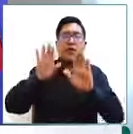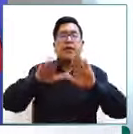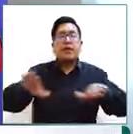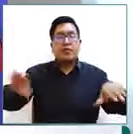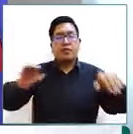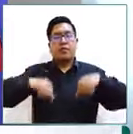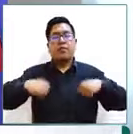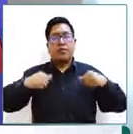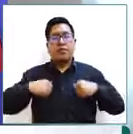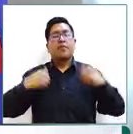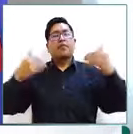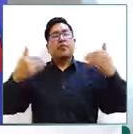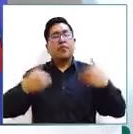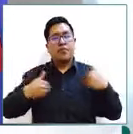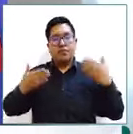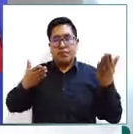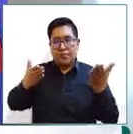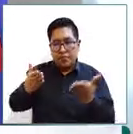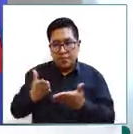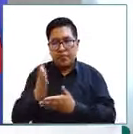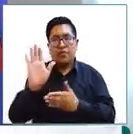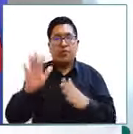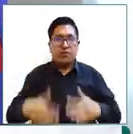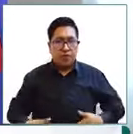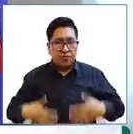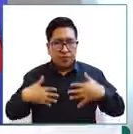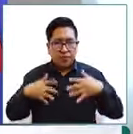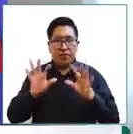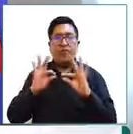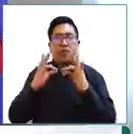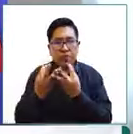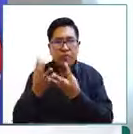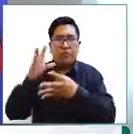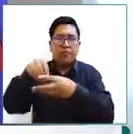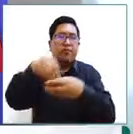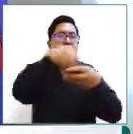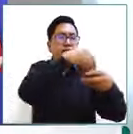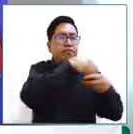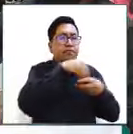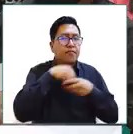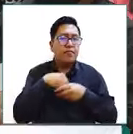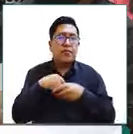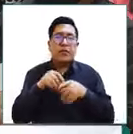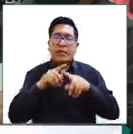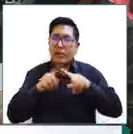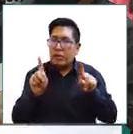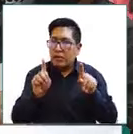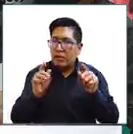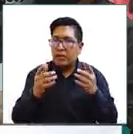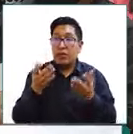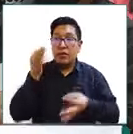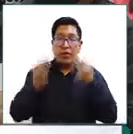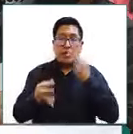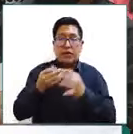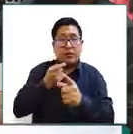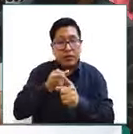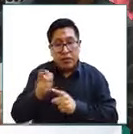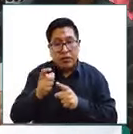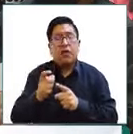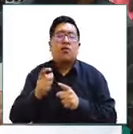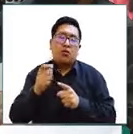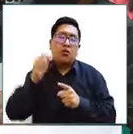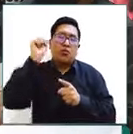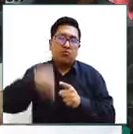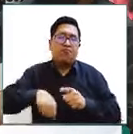adolescentes tienen derecho a vivir en sus familias, ¿no? Salvo sea contrario a su interés superior, recoge justamente